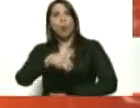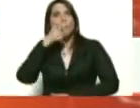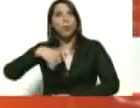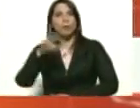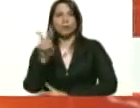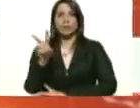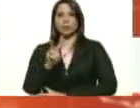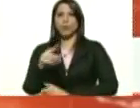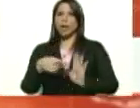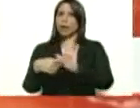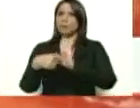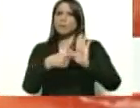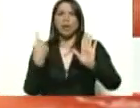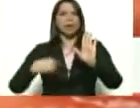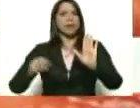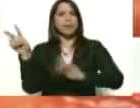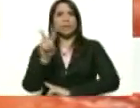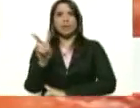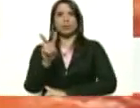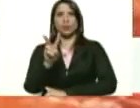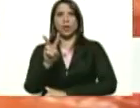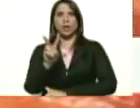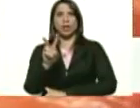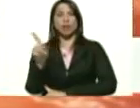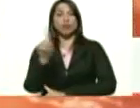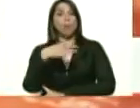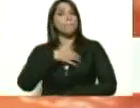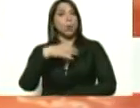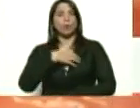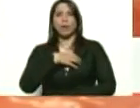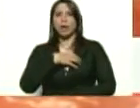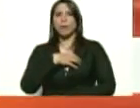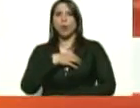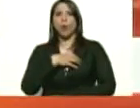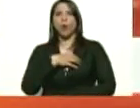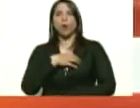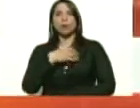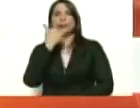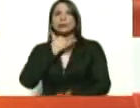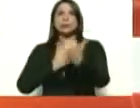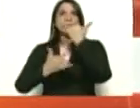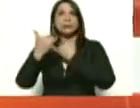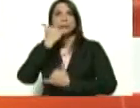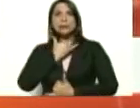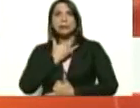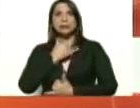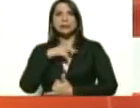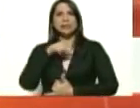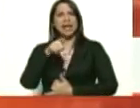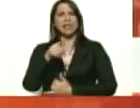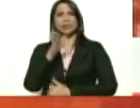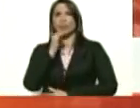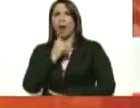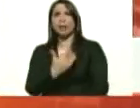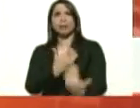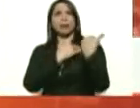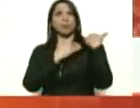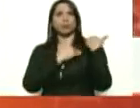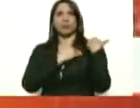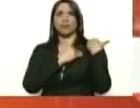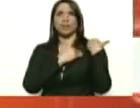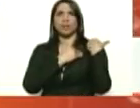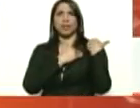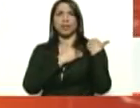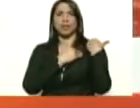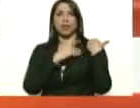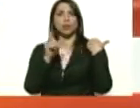ejemplar que ha tenido Venezuela, sino que no podemos cometer errores de este tipo de irresponsabilidad, pero